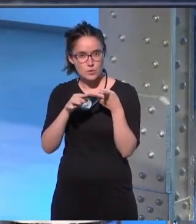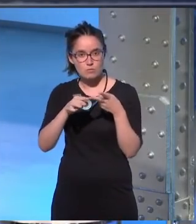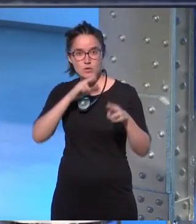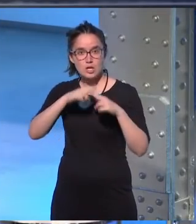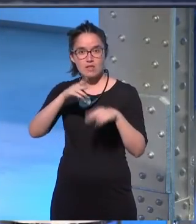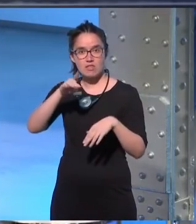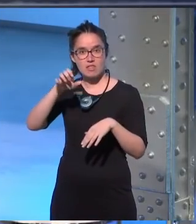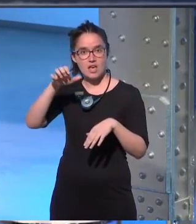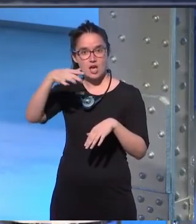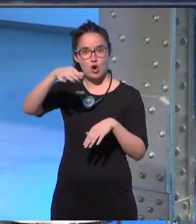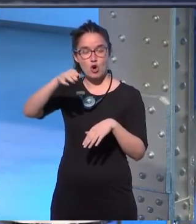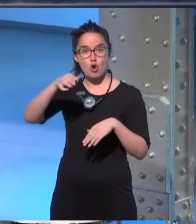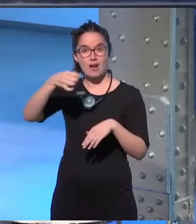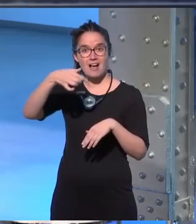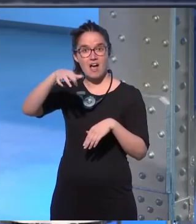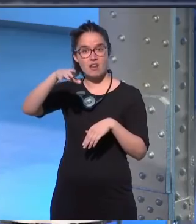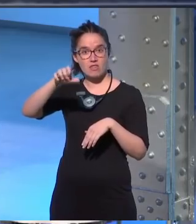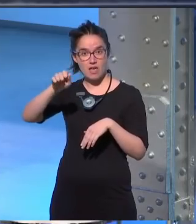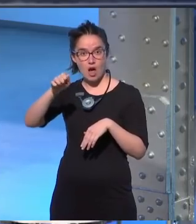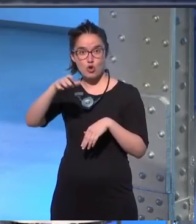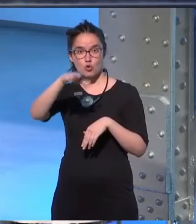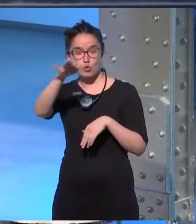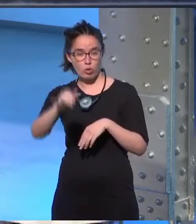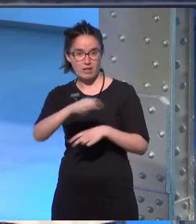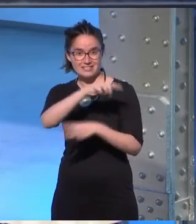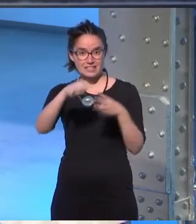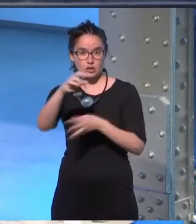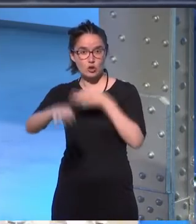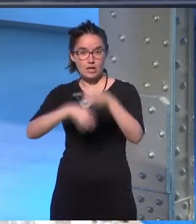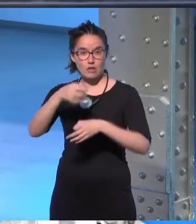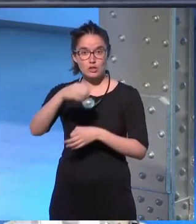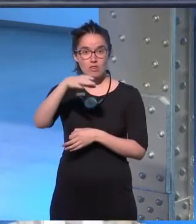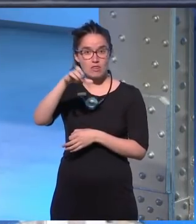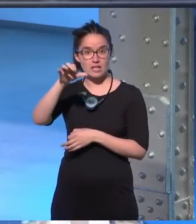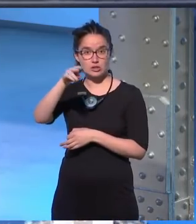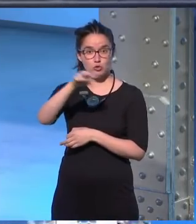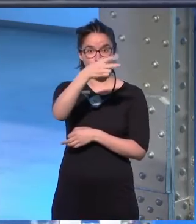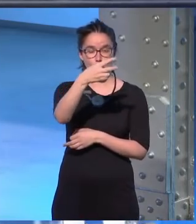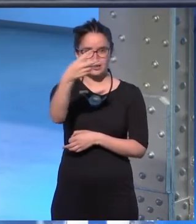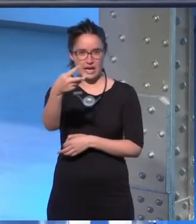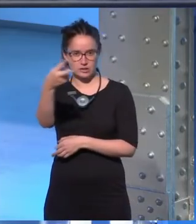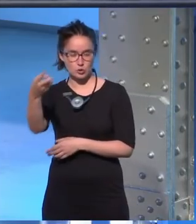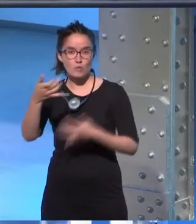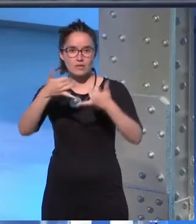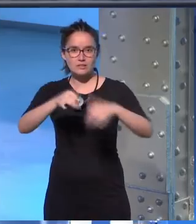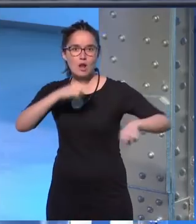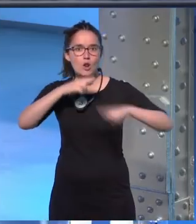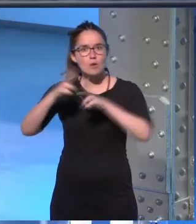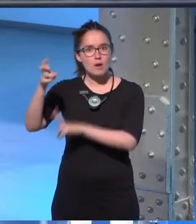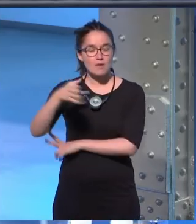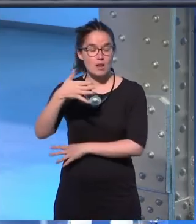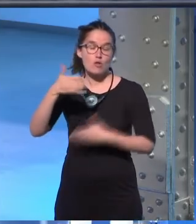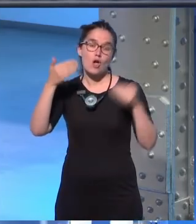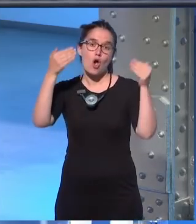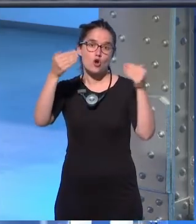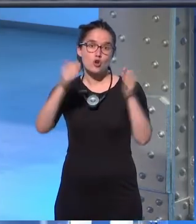me llamo Diego García Cruz y soy uno de los tres organizadores del Festival Celsius 232, que es un festival que recibe su nombre en